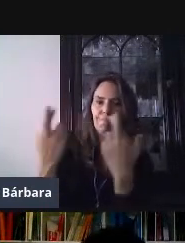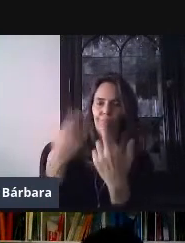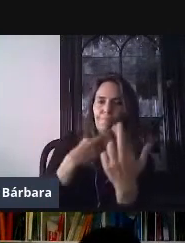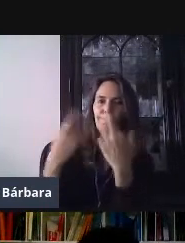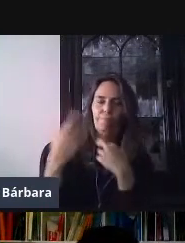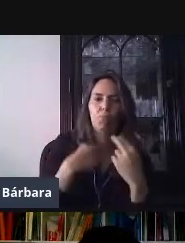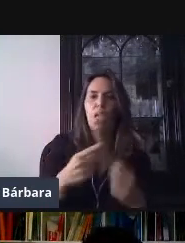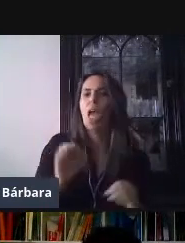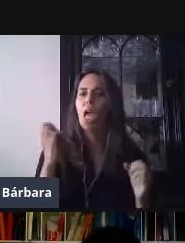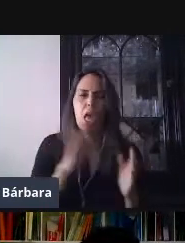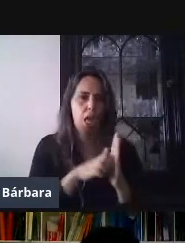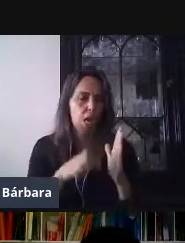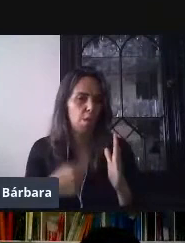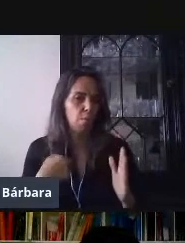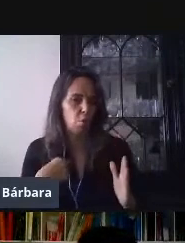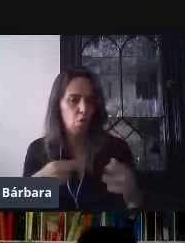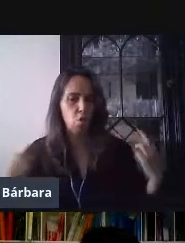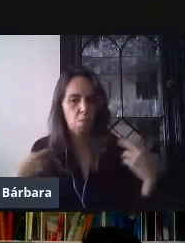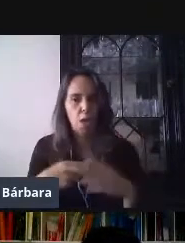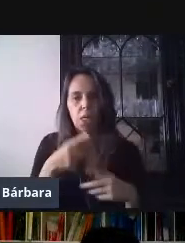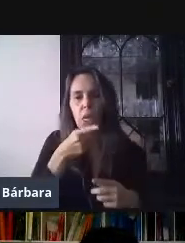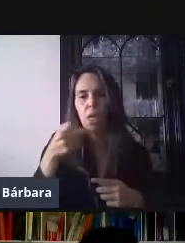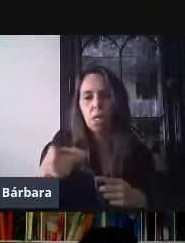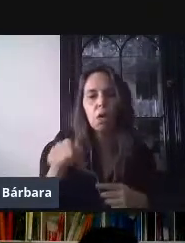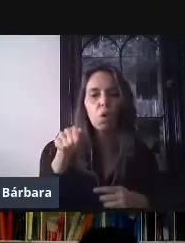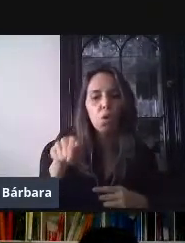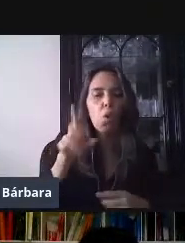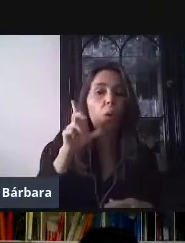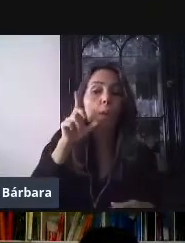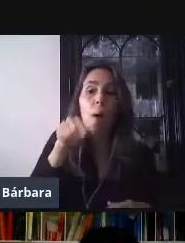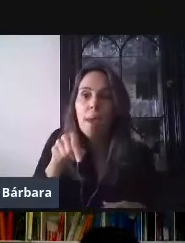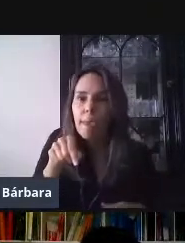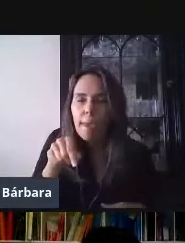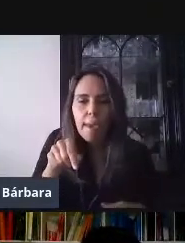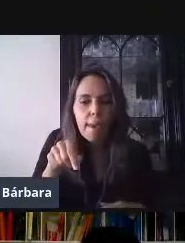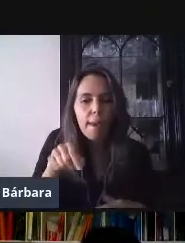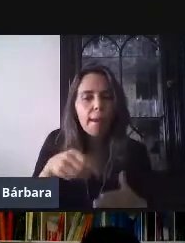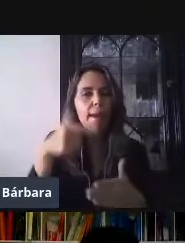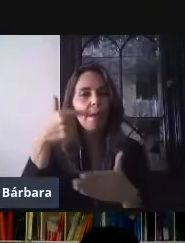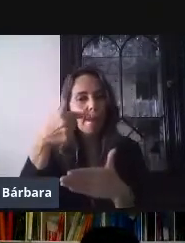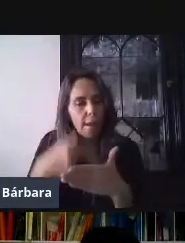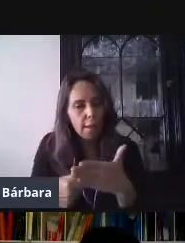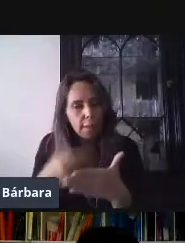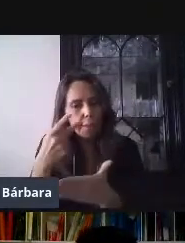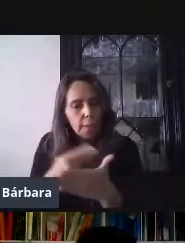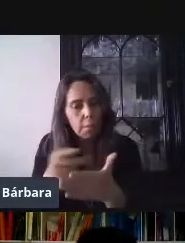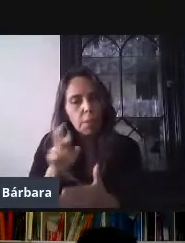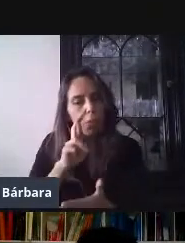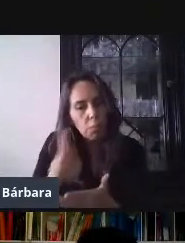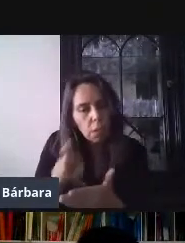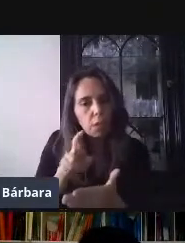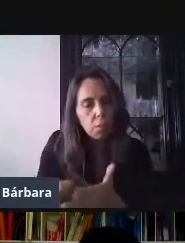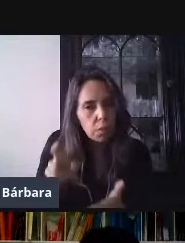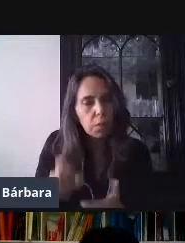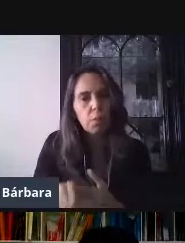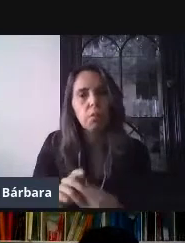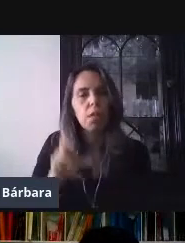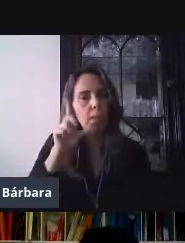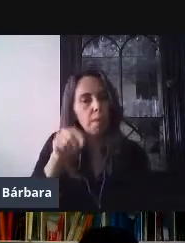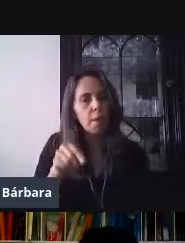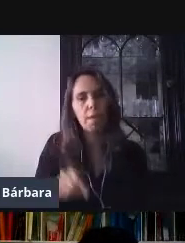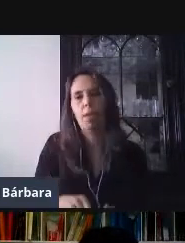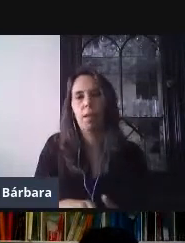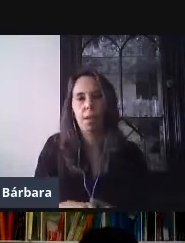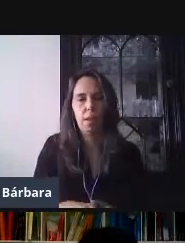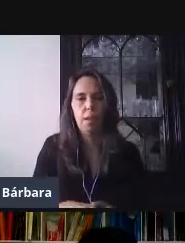mañana, viernes, a las 2 de la tarde para contestar este cuestionario. Pues, a lo mejor, si yo todavía no sé utilizar complementos, si no les puedo limitar